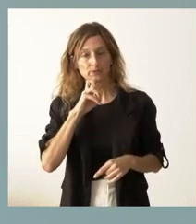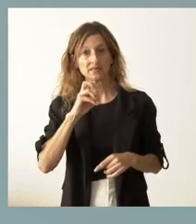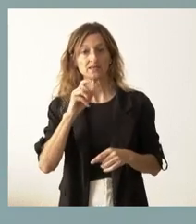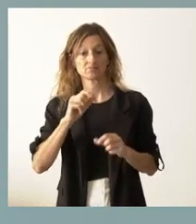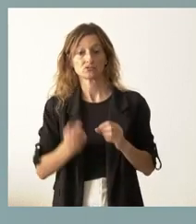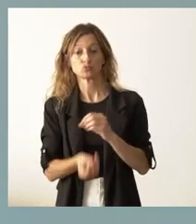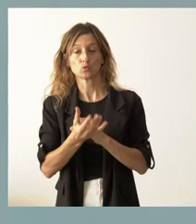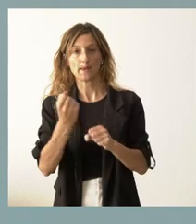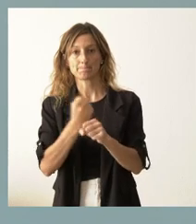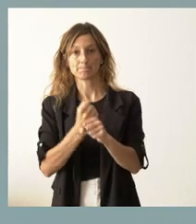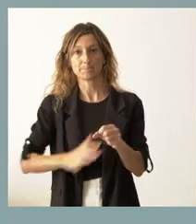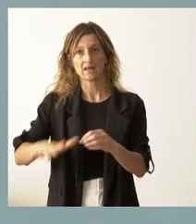mismo.